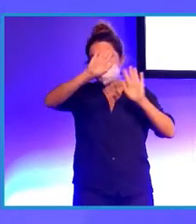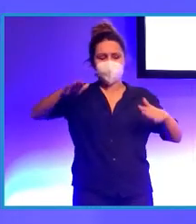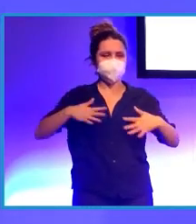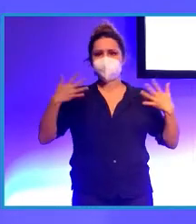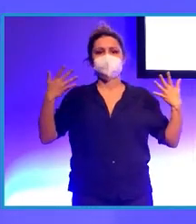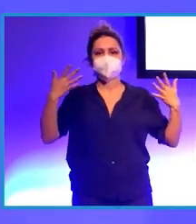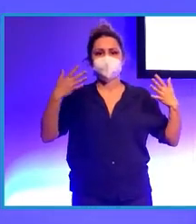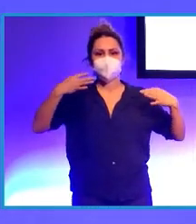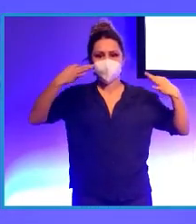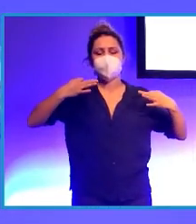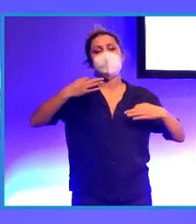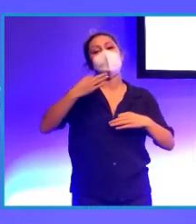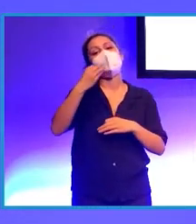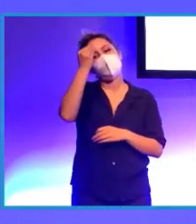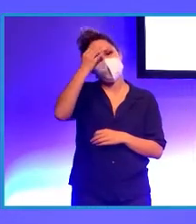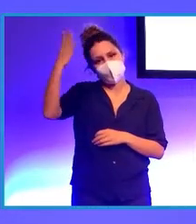en lo virtual.